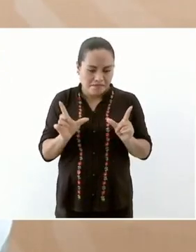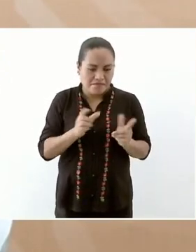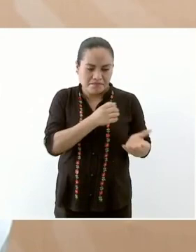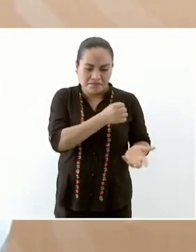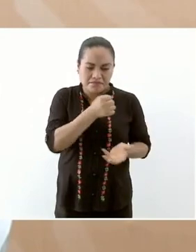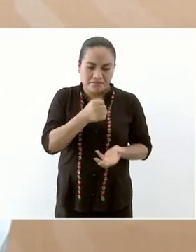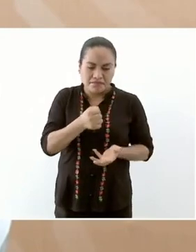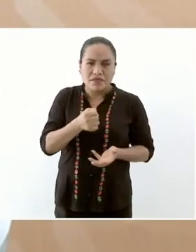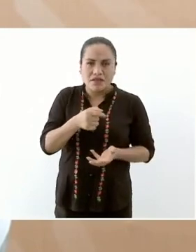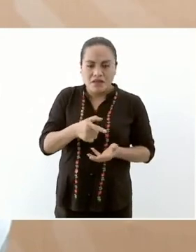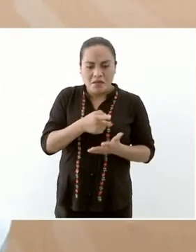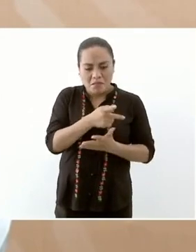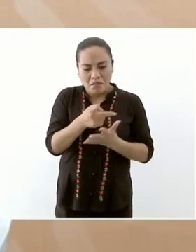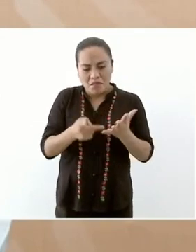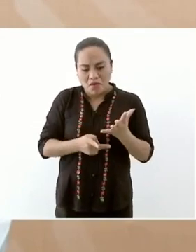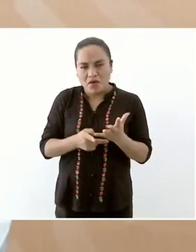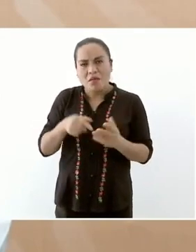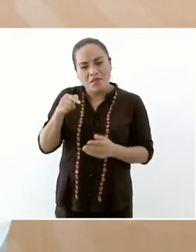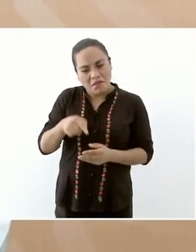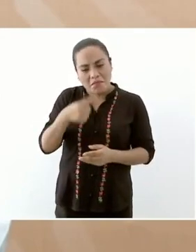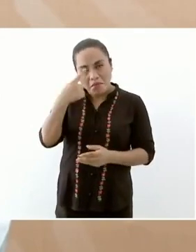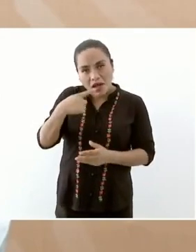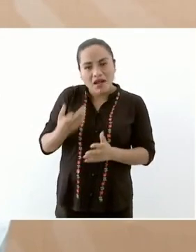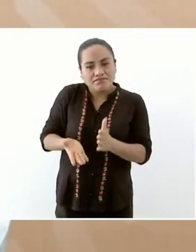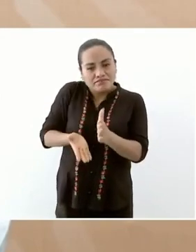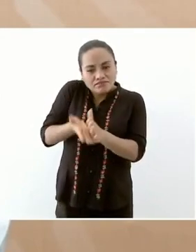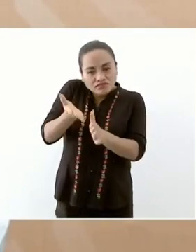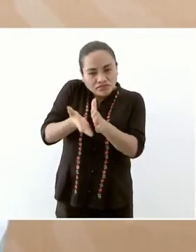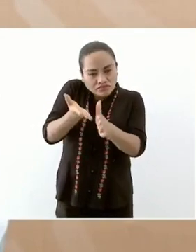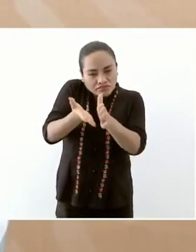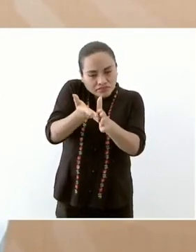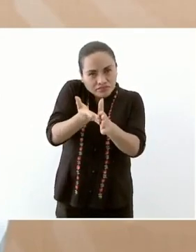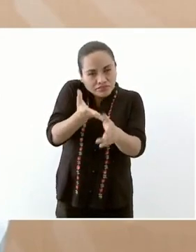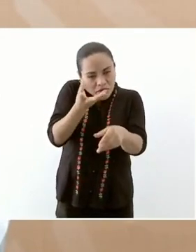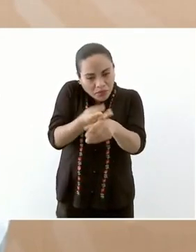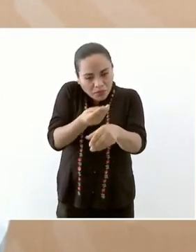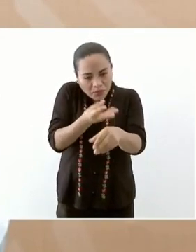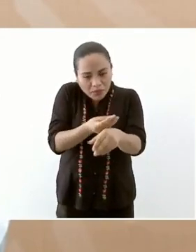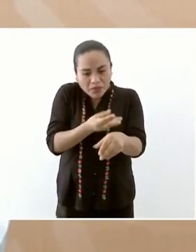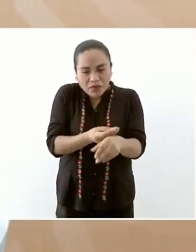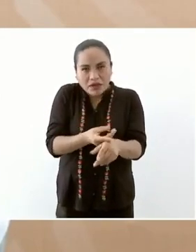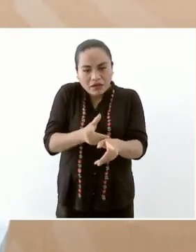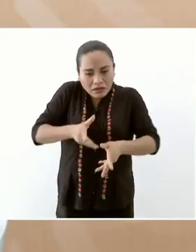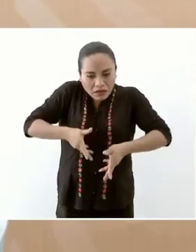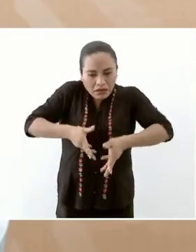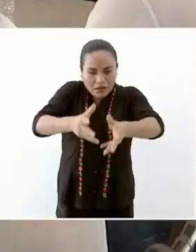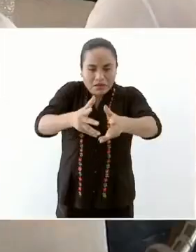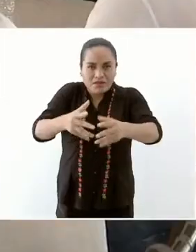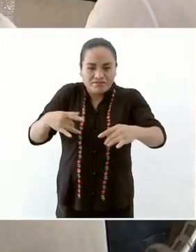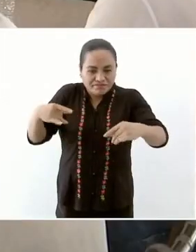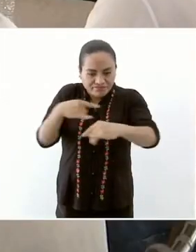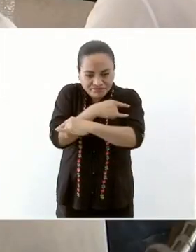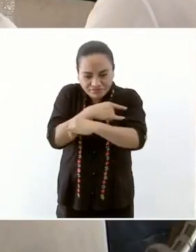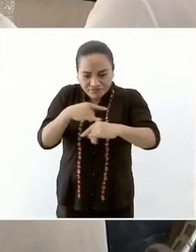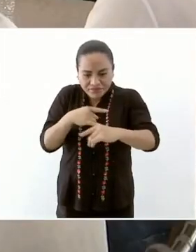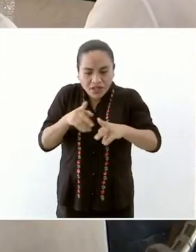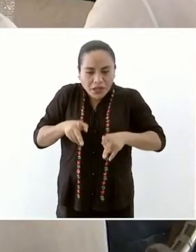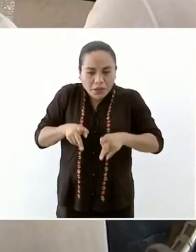programa de reconstrucción de caminos y puentes en toda la región